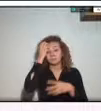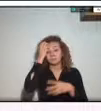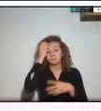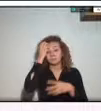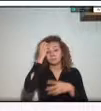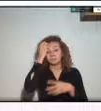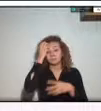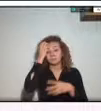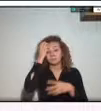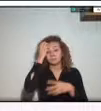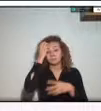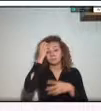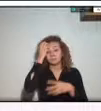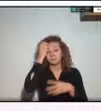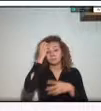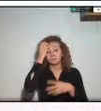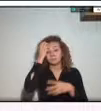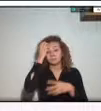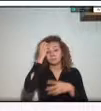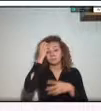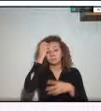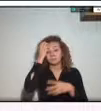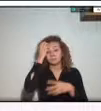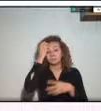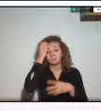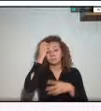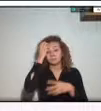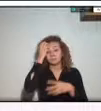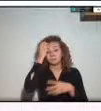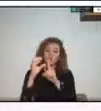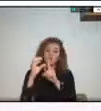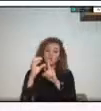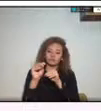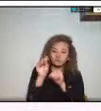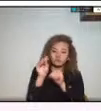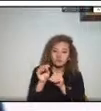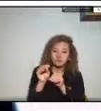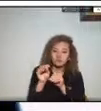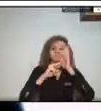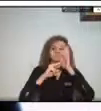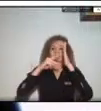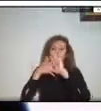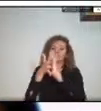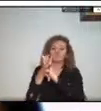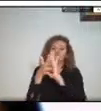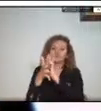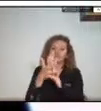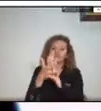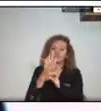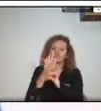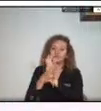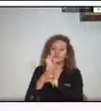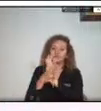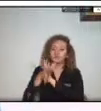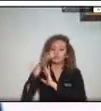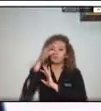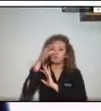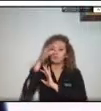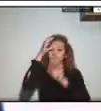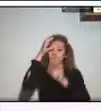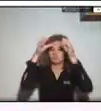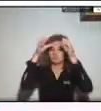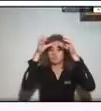deben estar soportadas en información técnica relevante y estar en concordancia con un adecuado